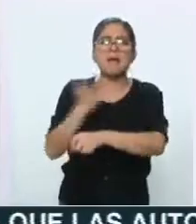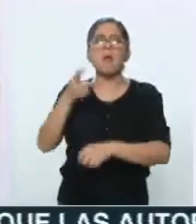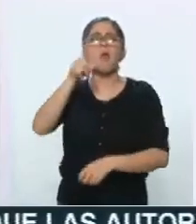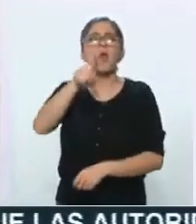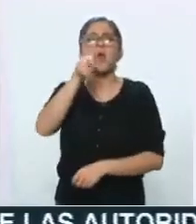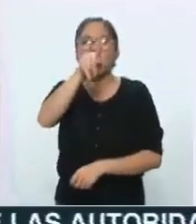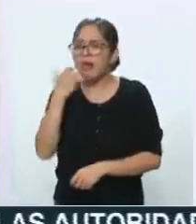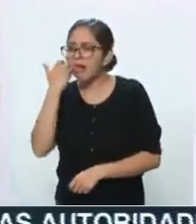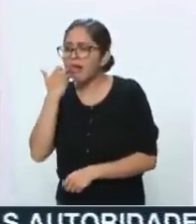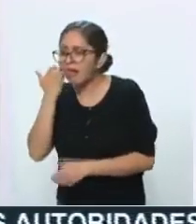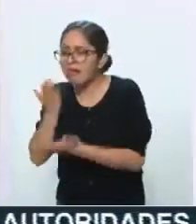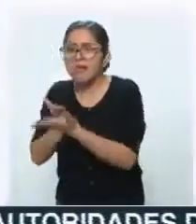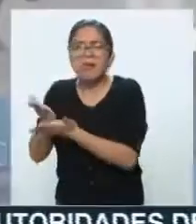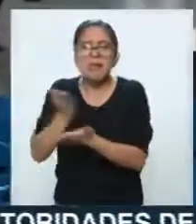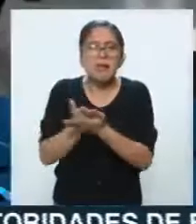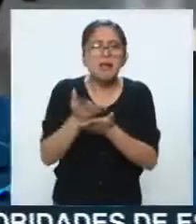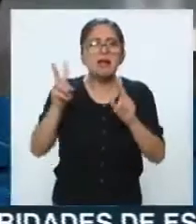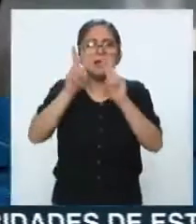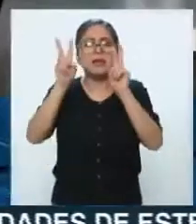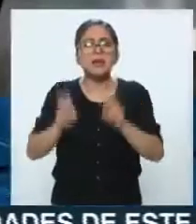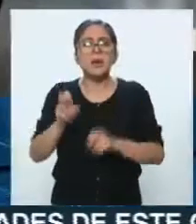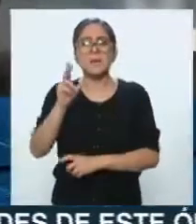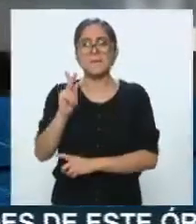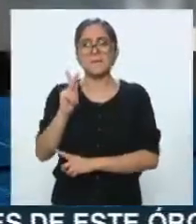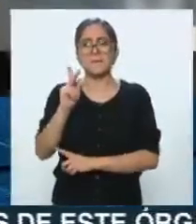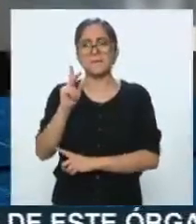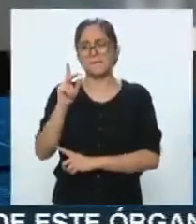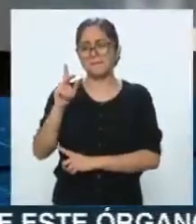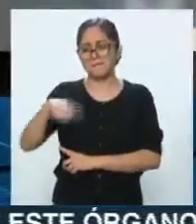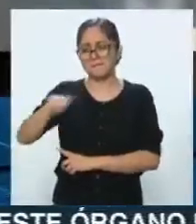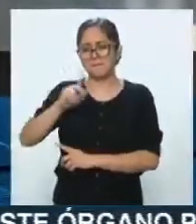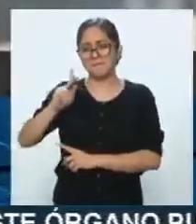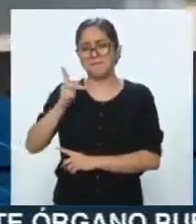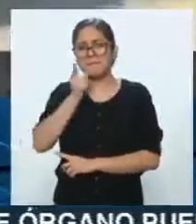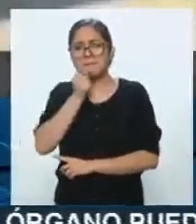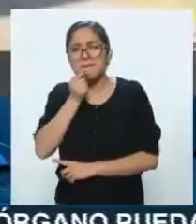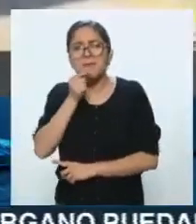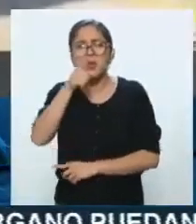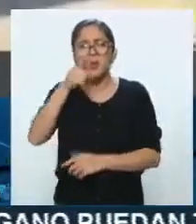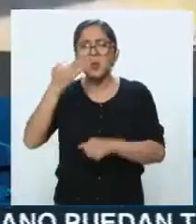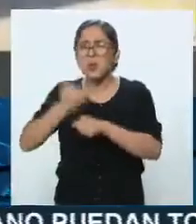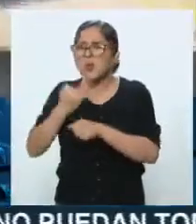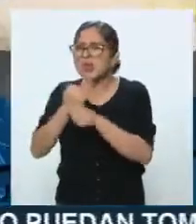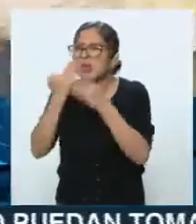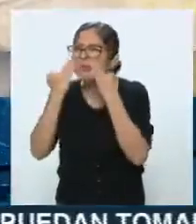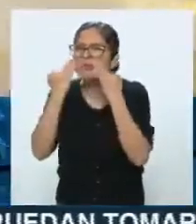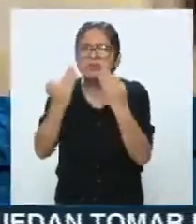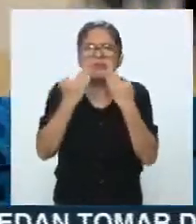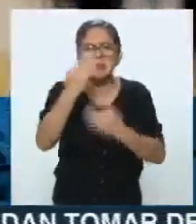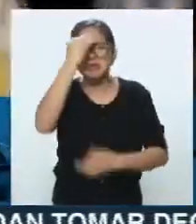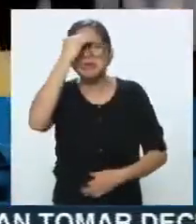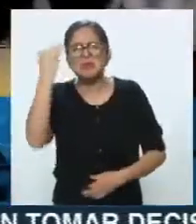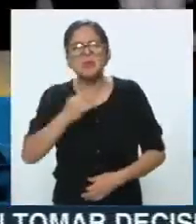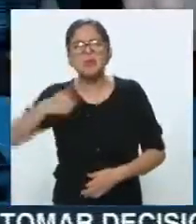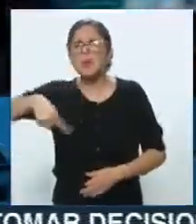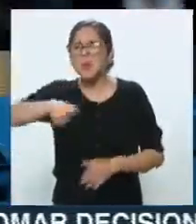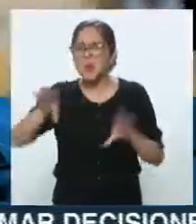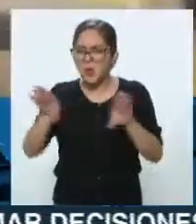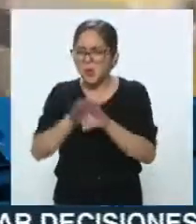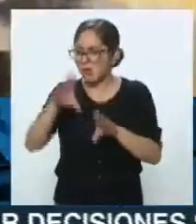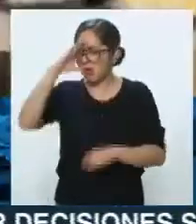en el ámbito, como ocurre ahora del Poder Judicial, sale la pus y la podredumbre y el arreglo de la